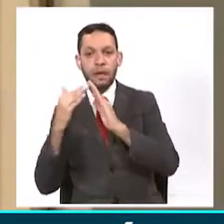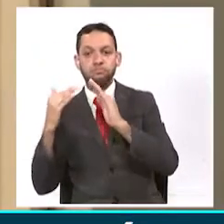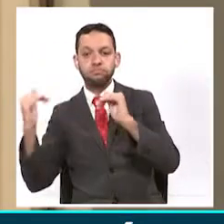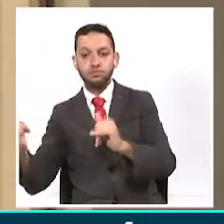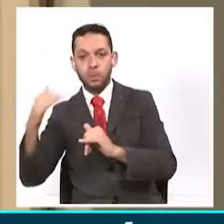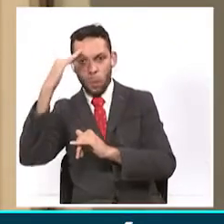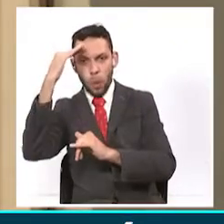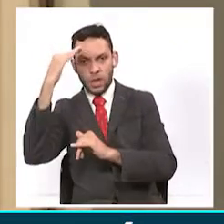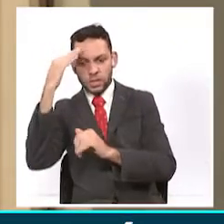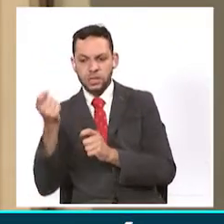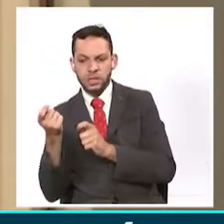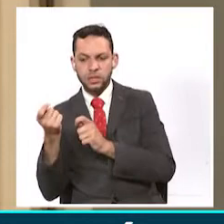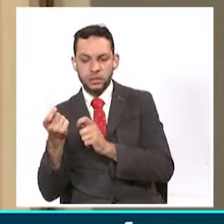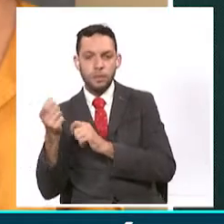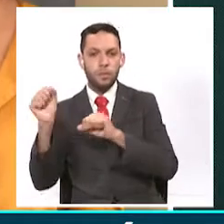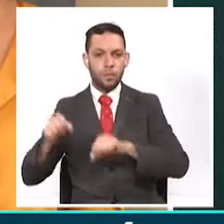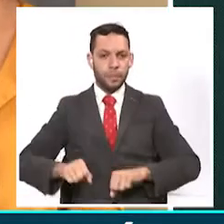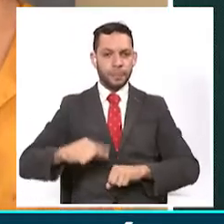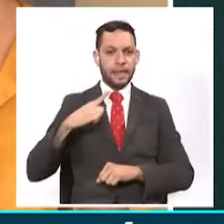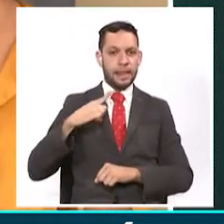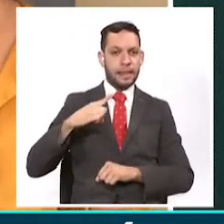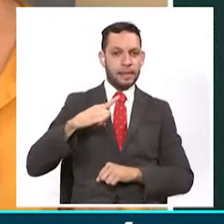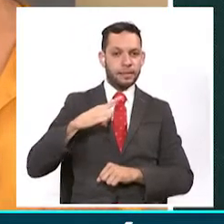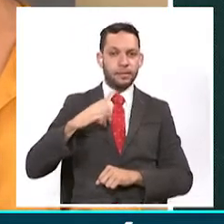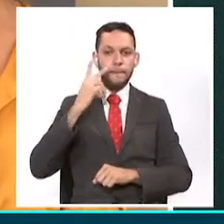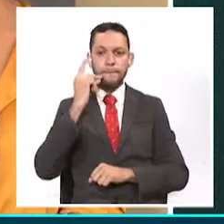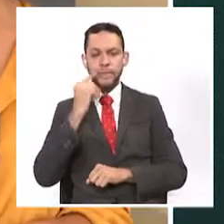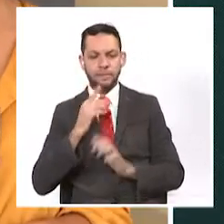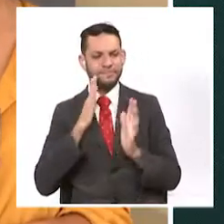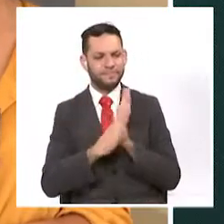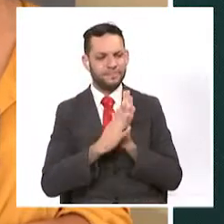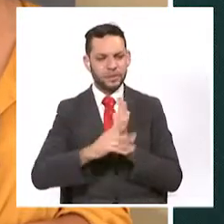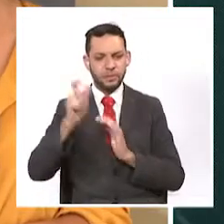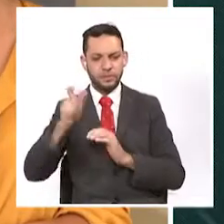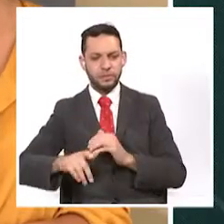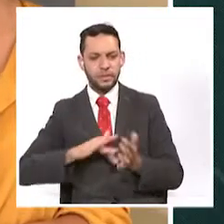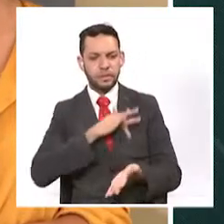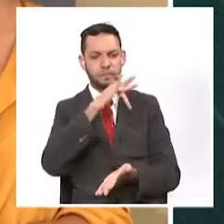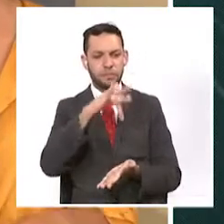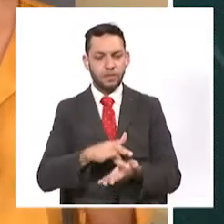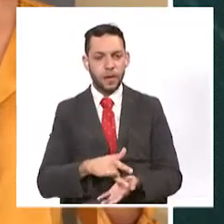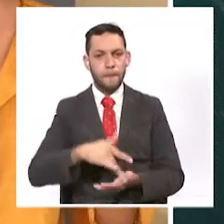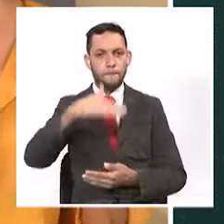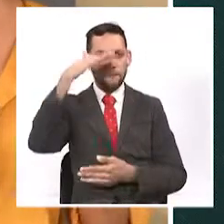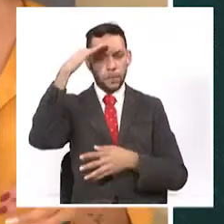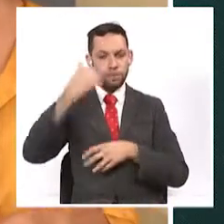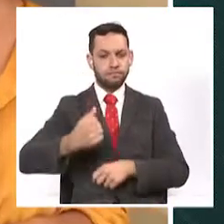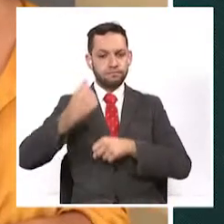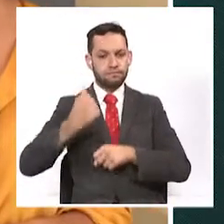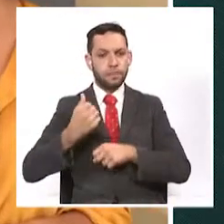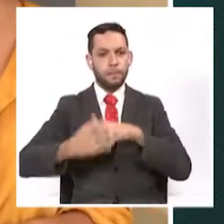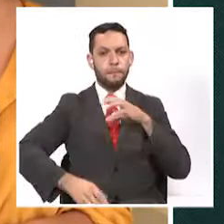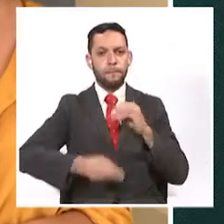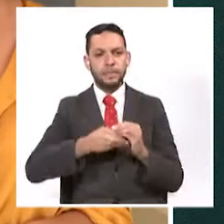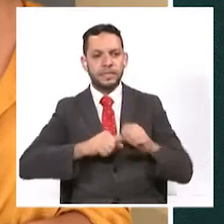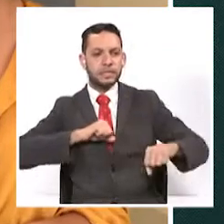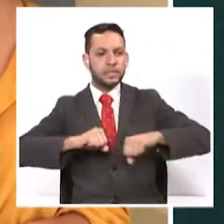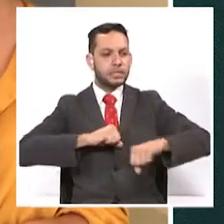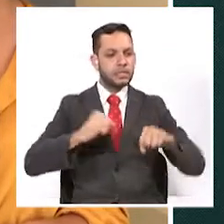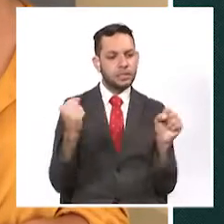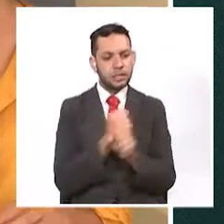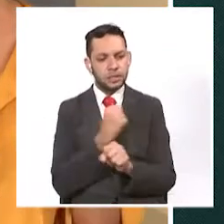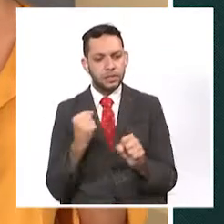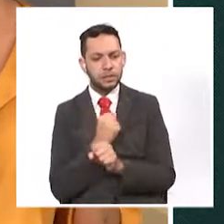Los líderes comunales de Pereira aseguran que no solo se necesita la intervención por parte de la policía, sino también realizar un trabajo